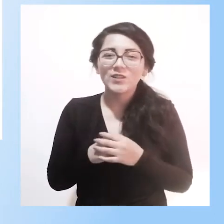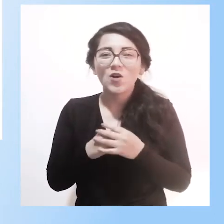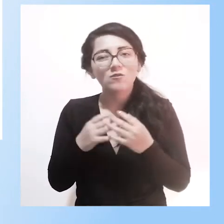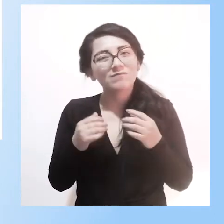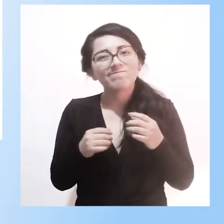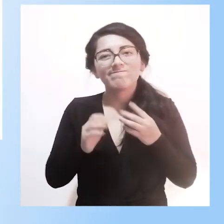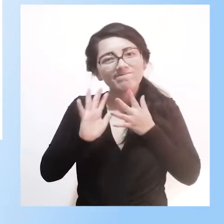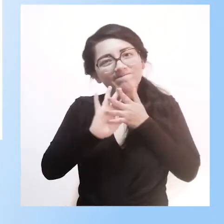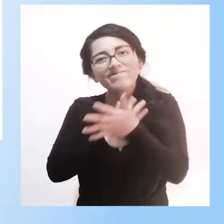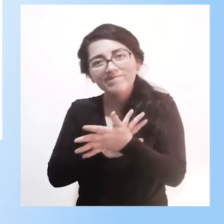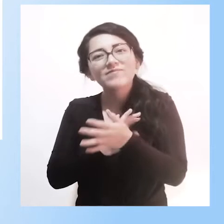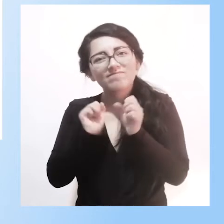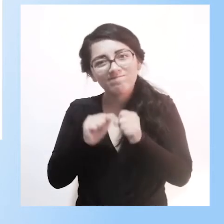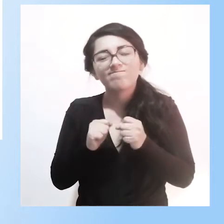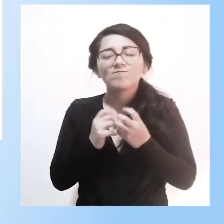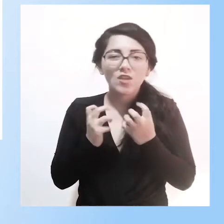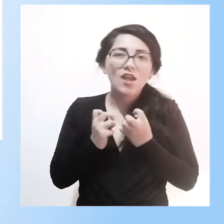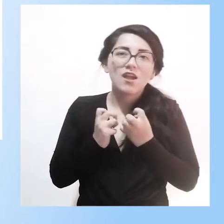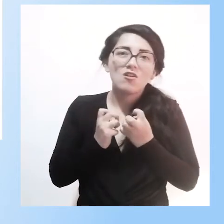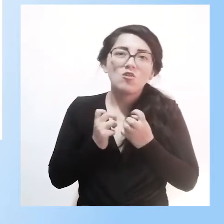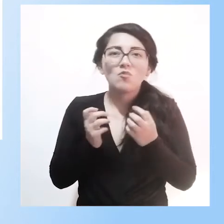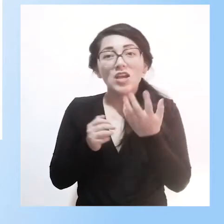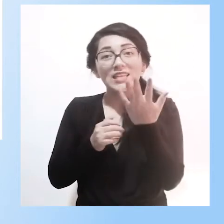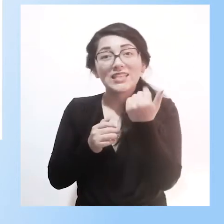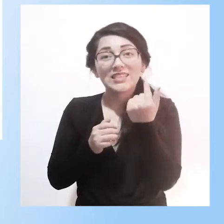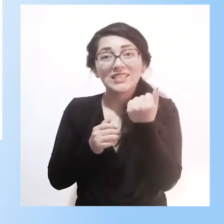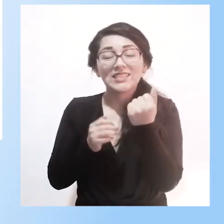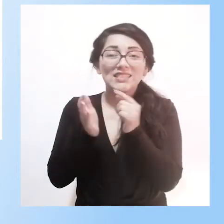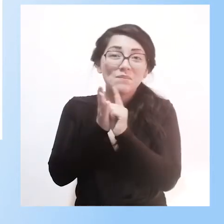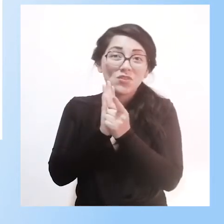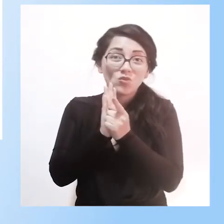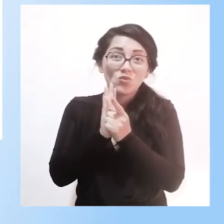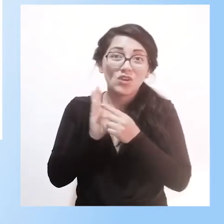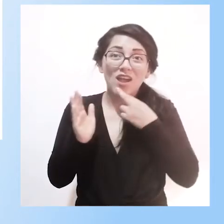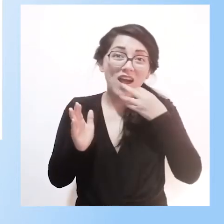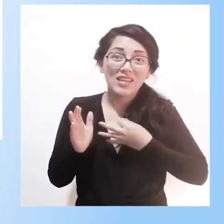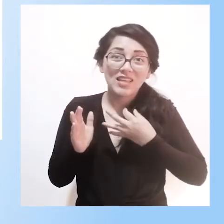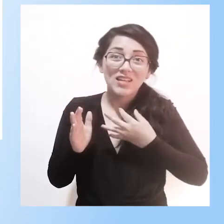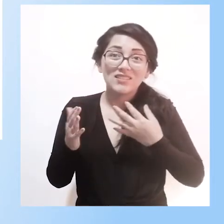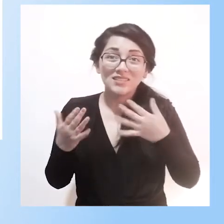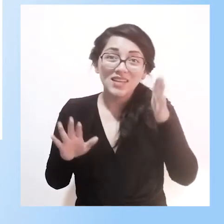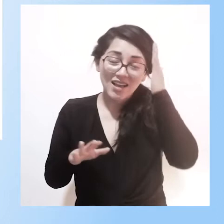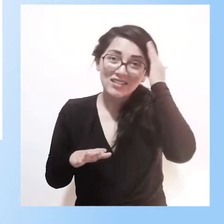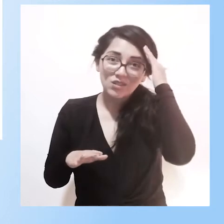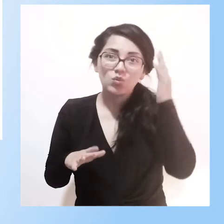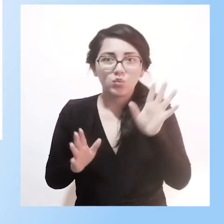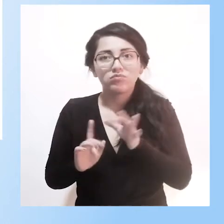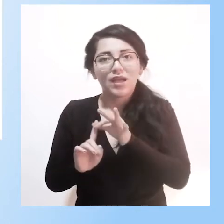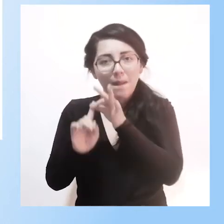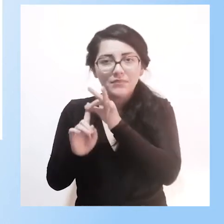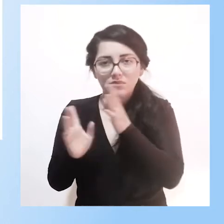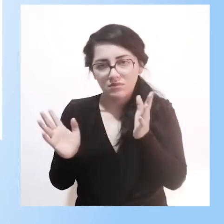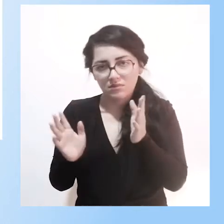contarles más o menos en 15 minutos una realidad que yo sé que es particular porque